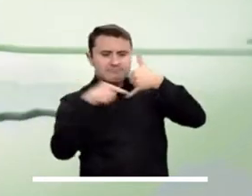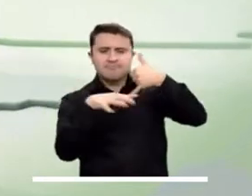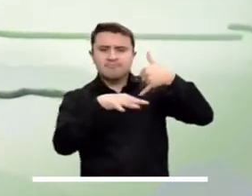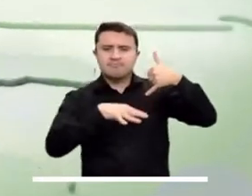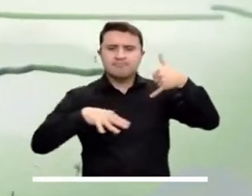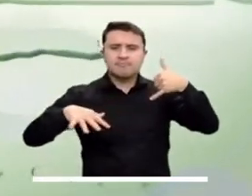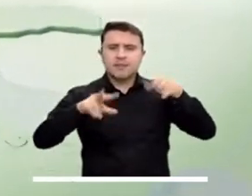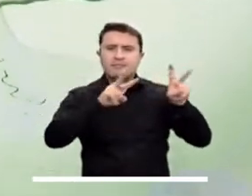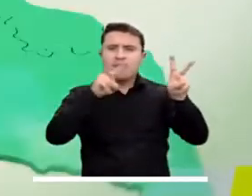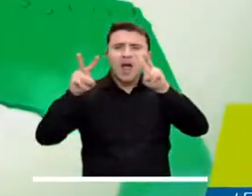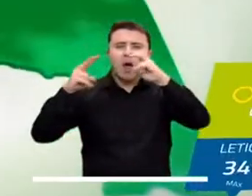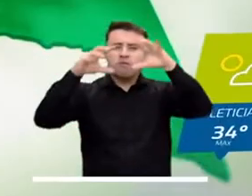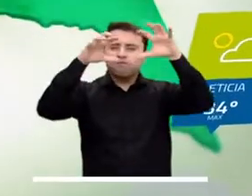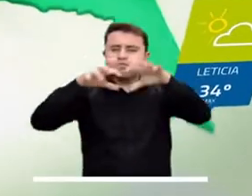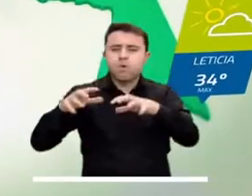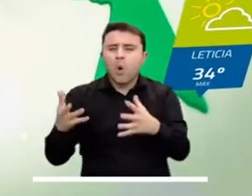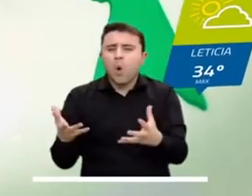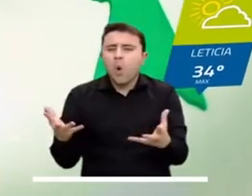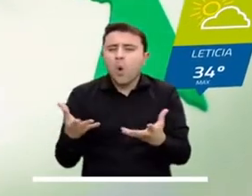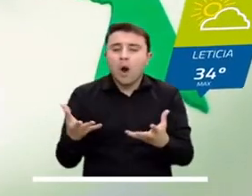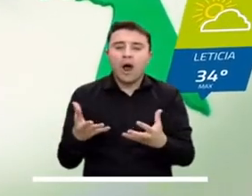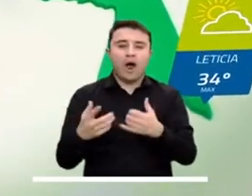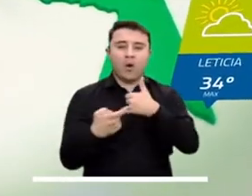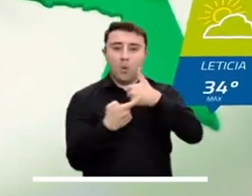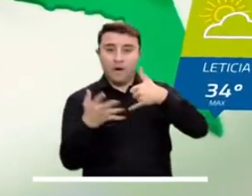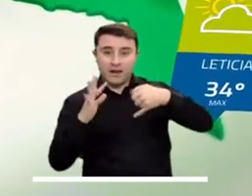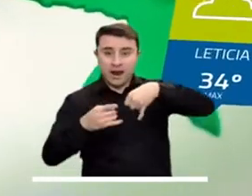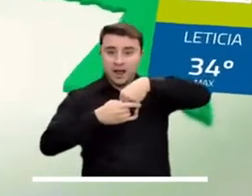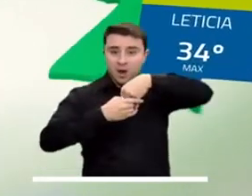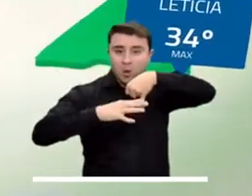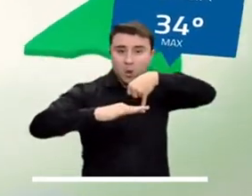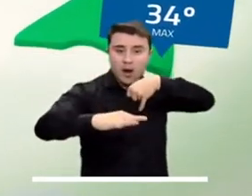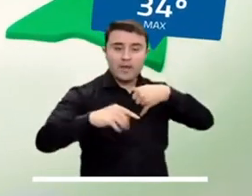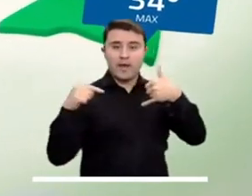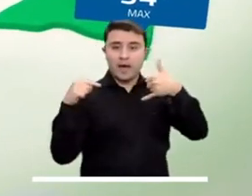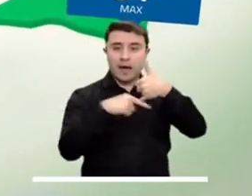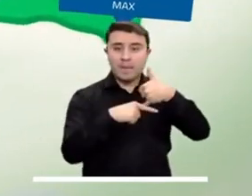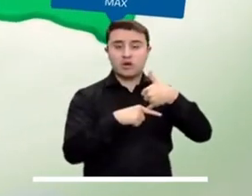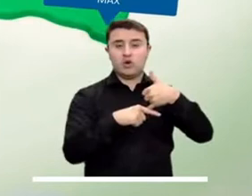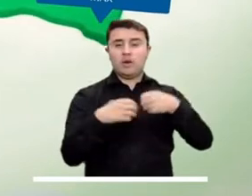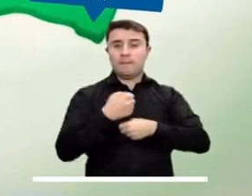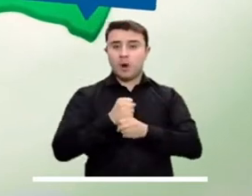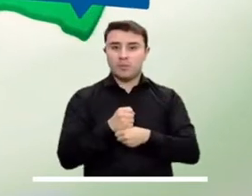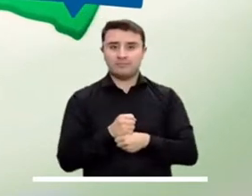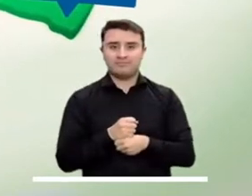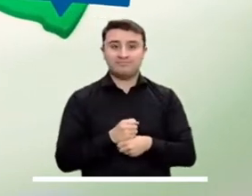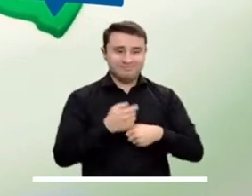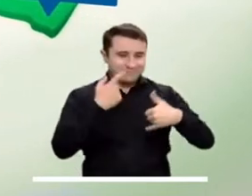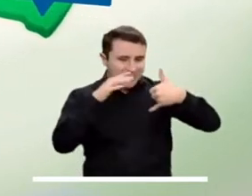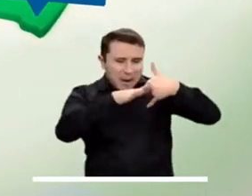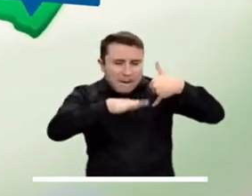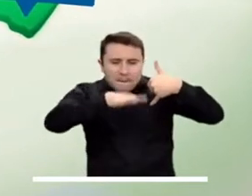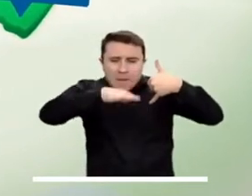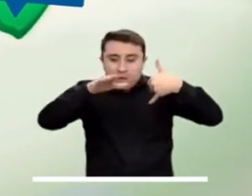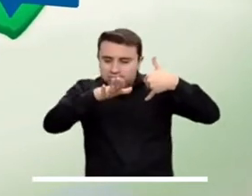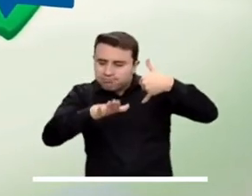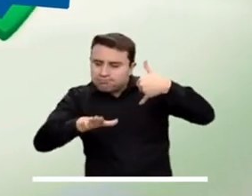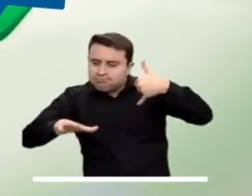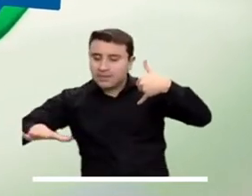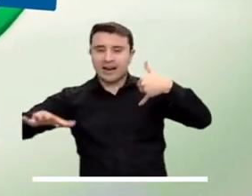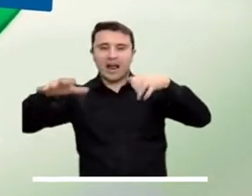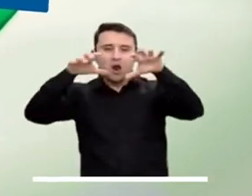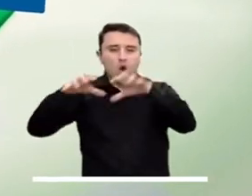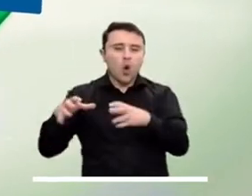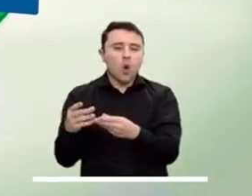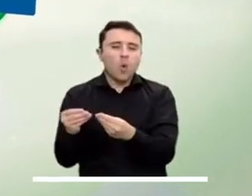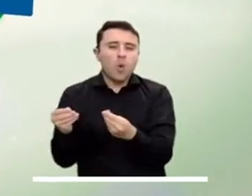En la Amazonía, las precipitaciones se podrán observar en sectores puntuales de Guaviare, Guainía, Amazonas y Baupés. En el